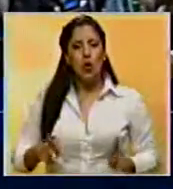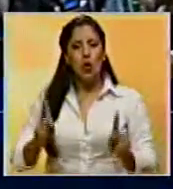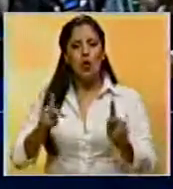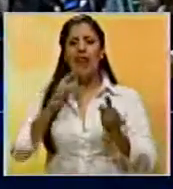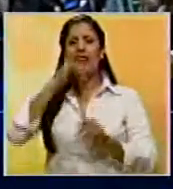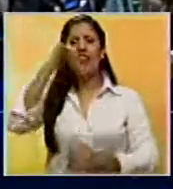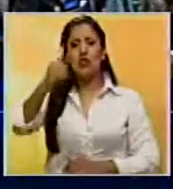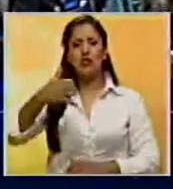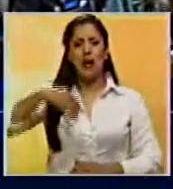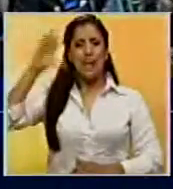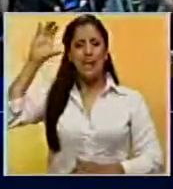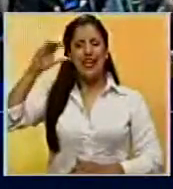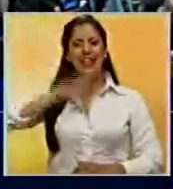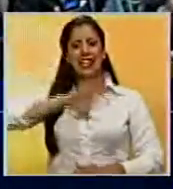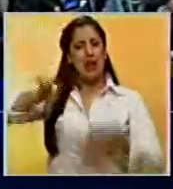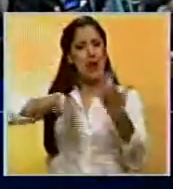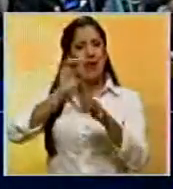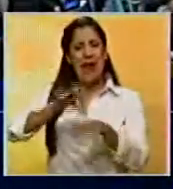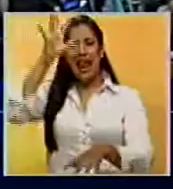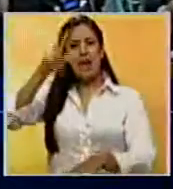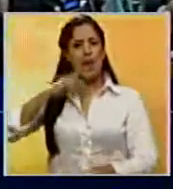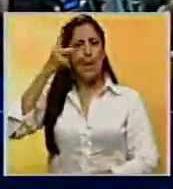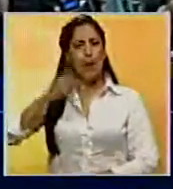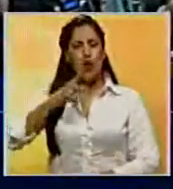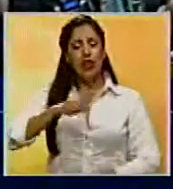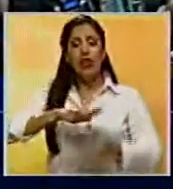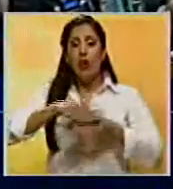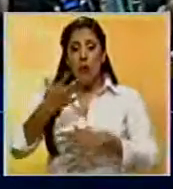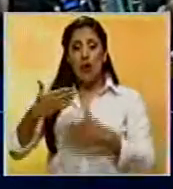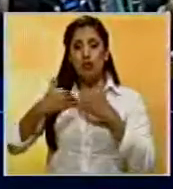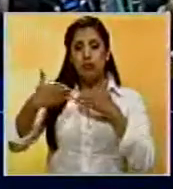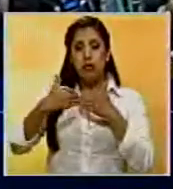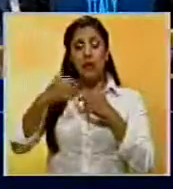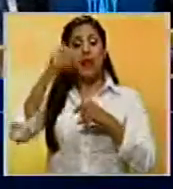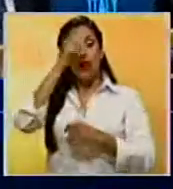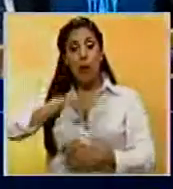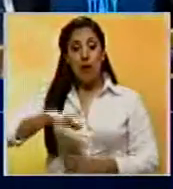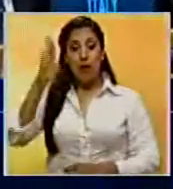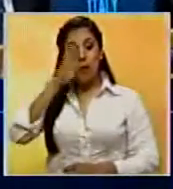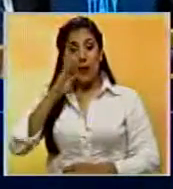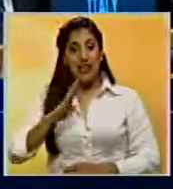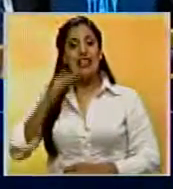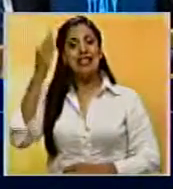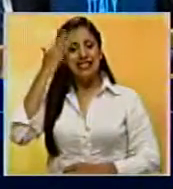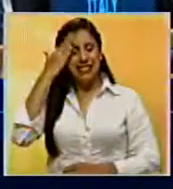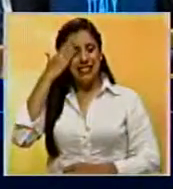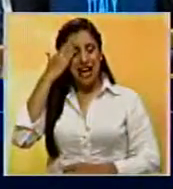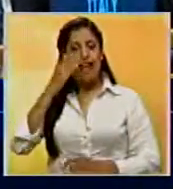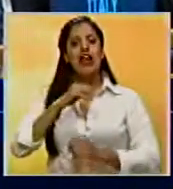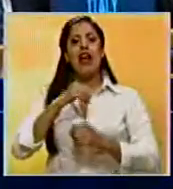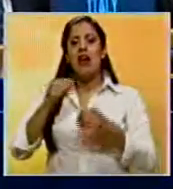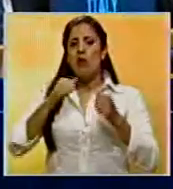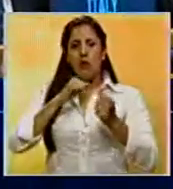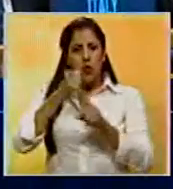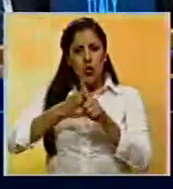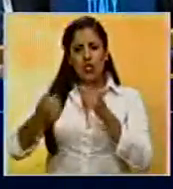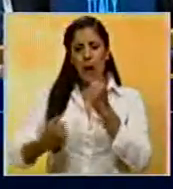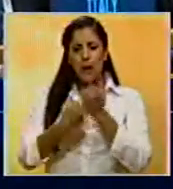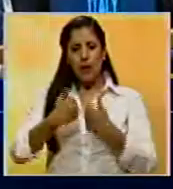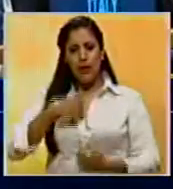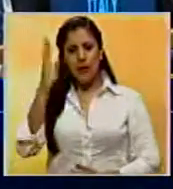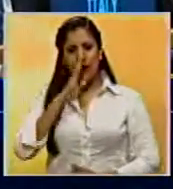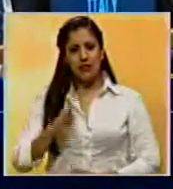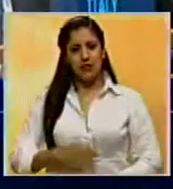para denunciar que su país vive un grave momento político. Hay tiempo que aseguró que el pueblo brasileño sabrá impedir cualquier retroceso